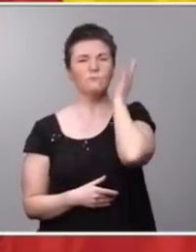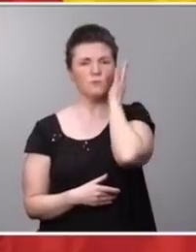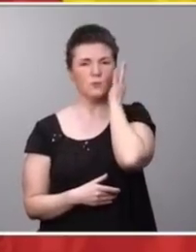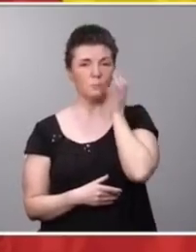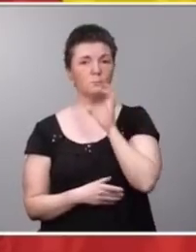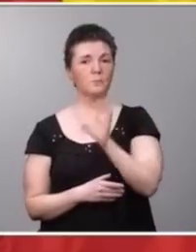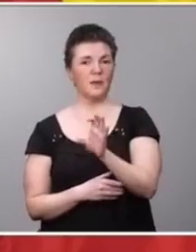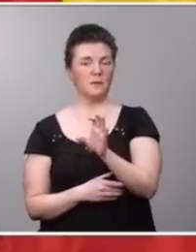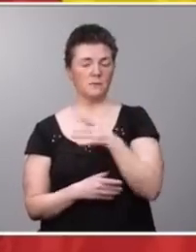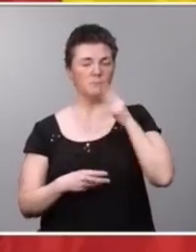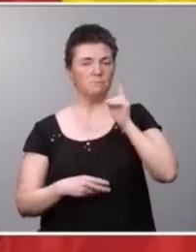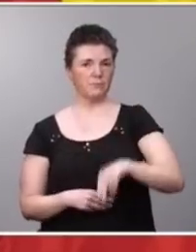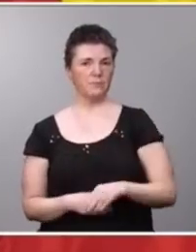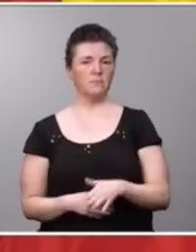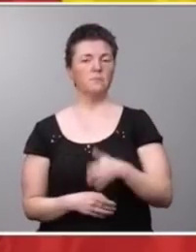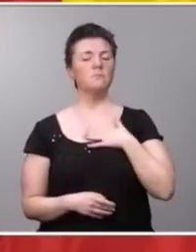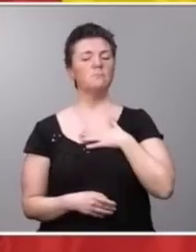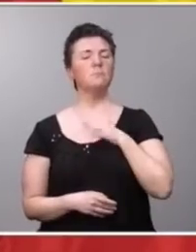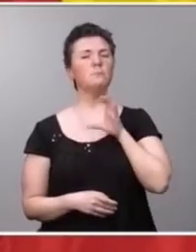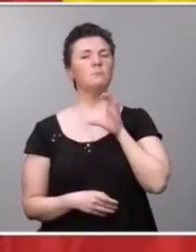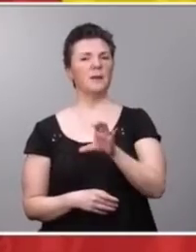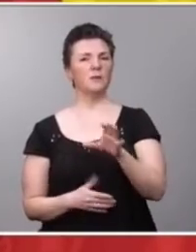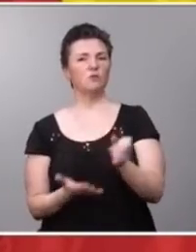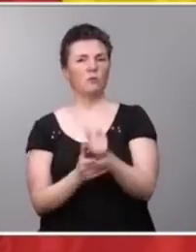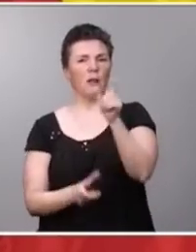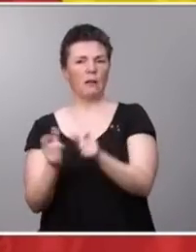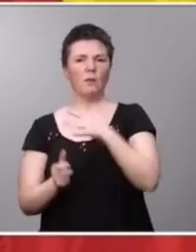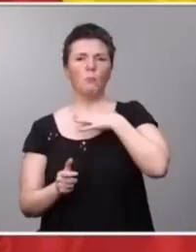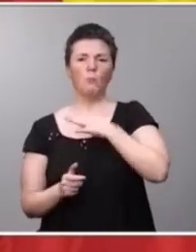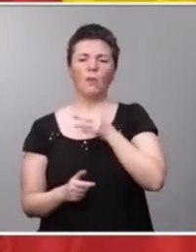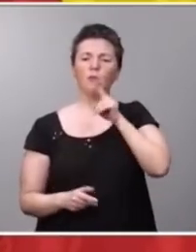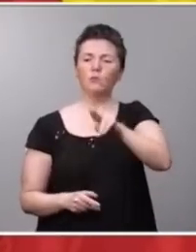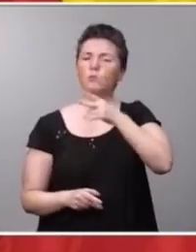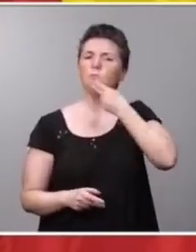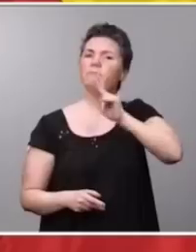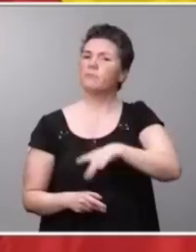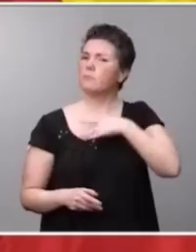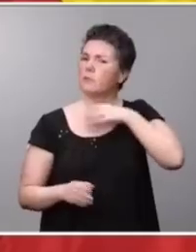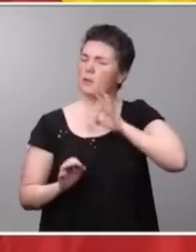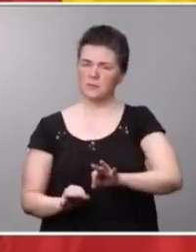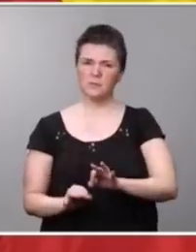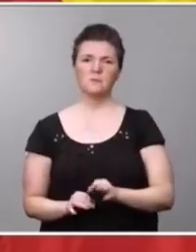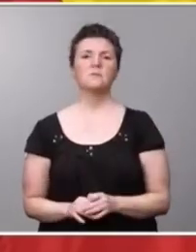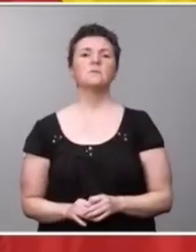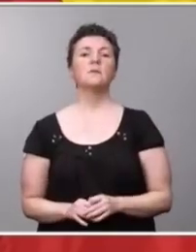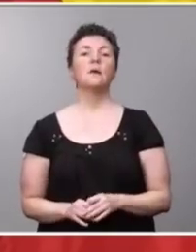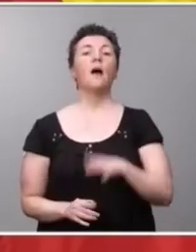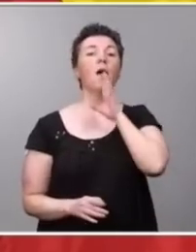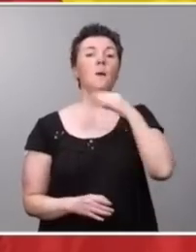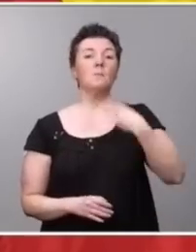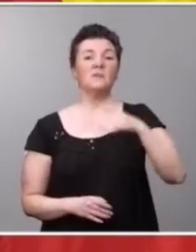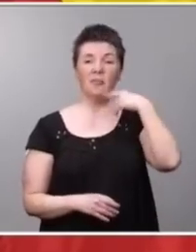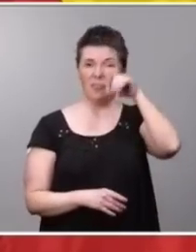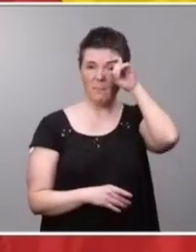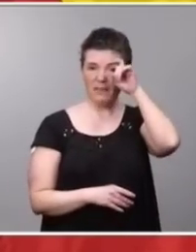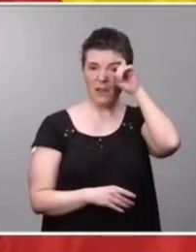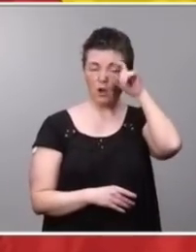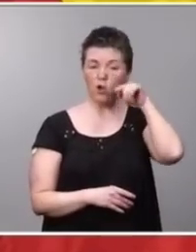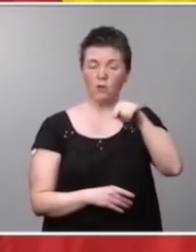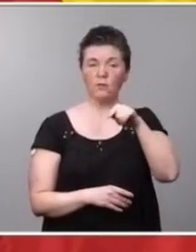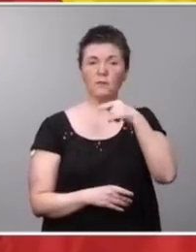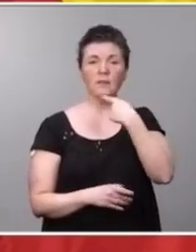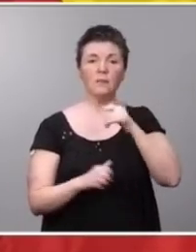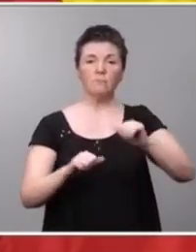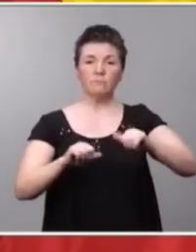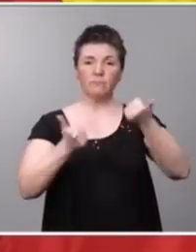somos, un país donde todo el mundo puede ser quien es y donde, como decía el presidente Zapatero en esa aprobación en